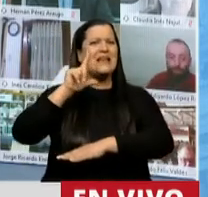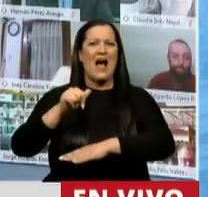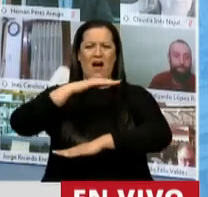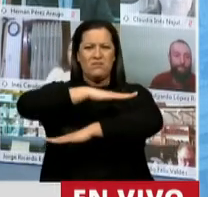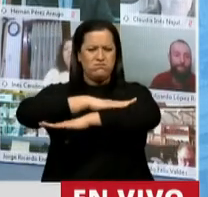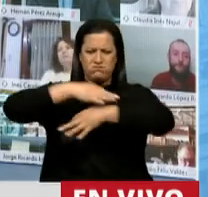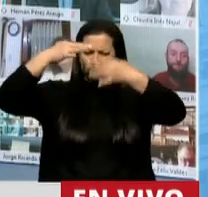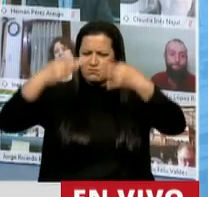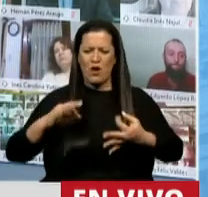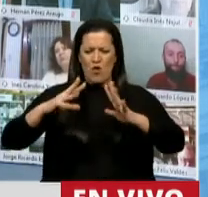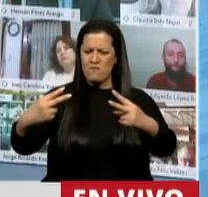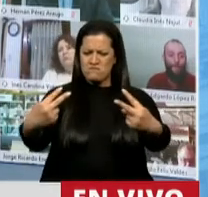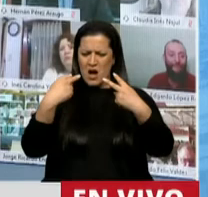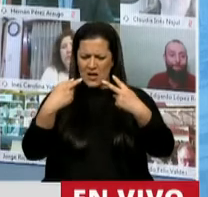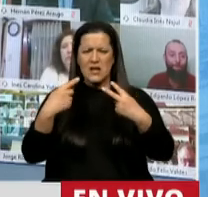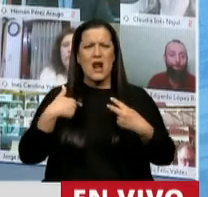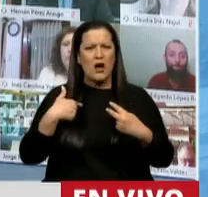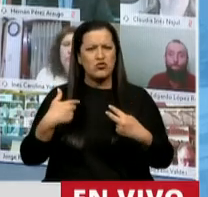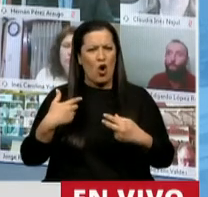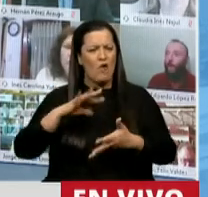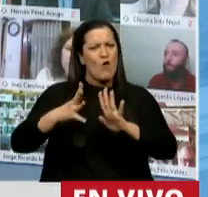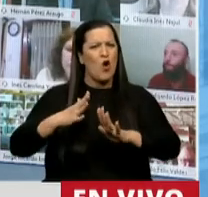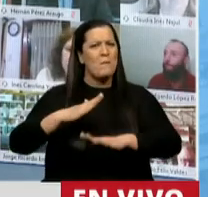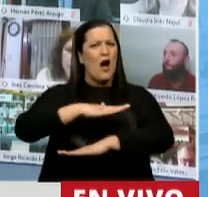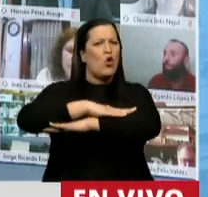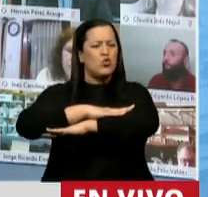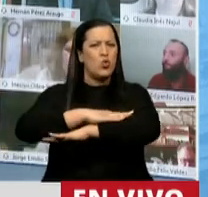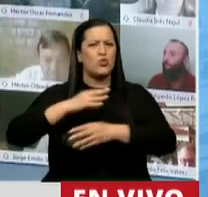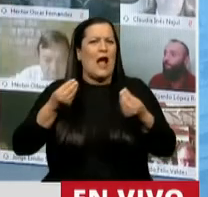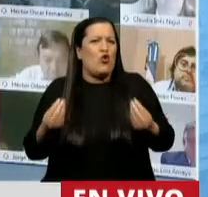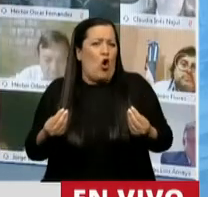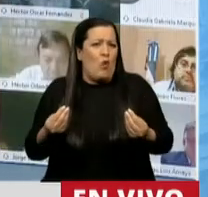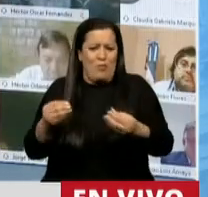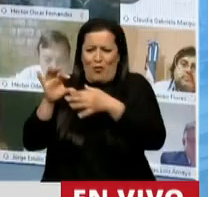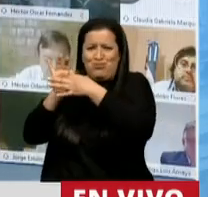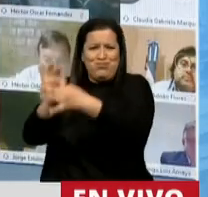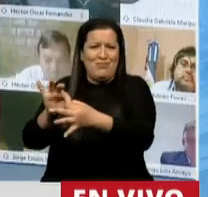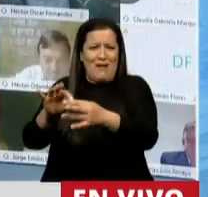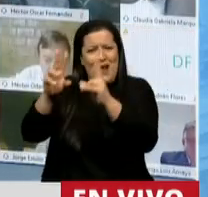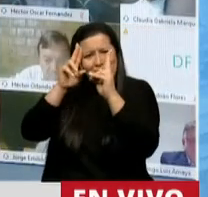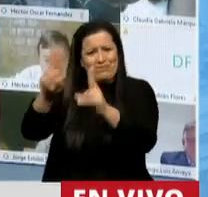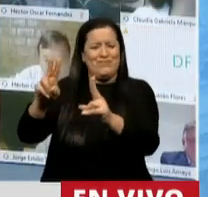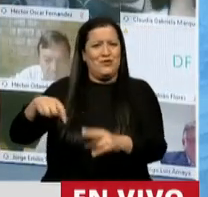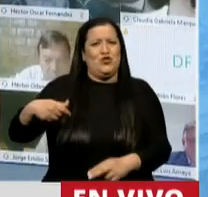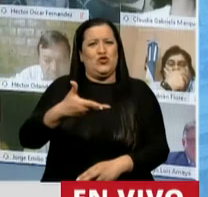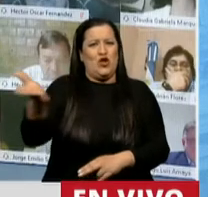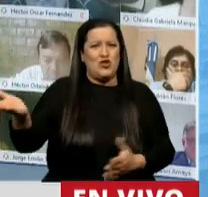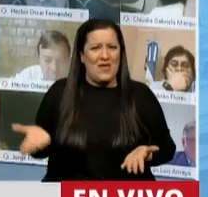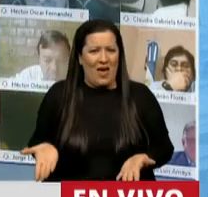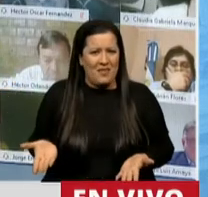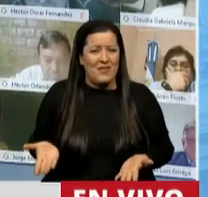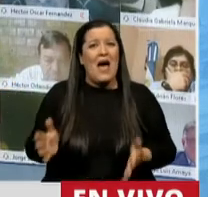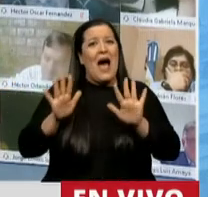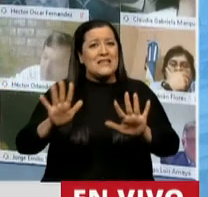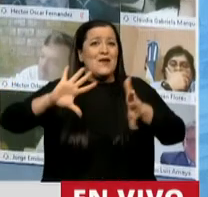cuanto a de qué manera debemos tener un comportamiento acorde con la sociedad en esta